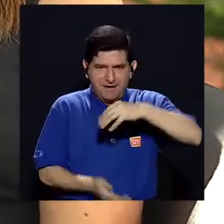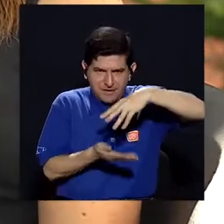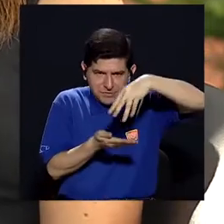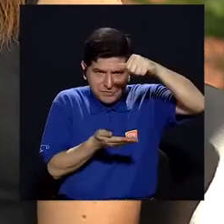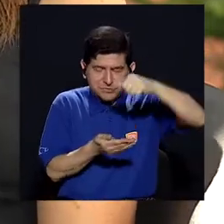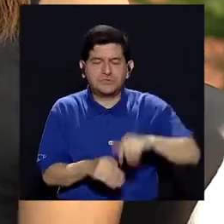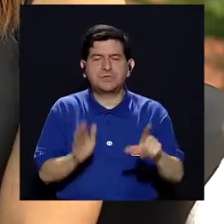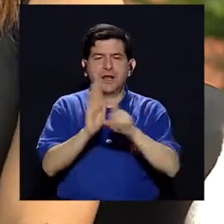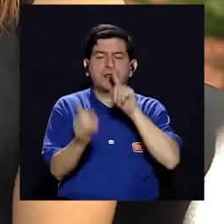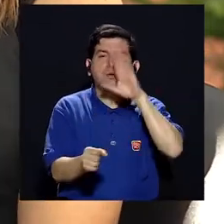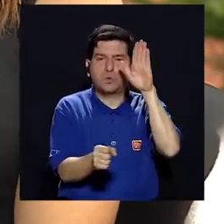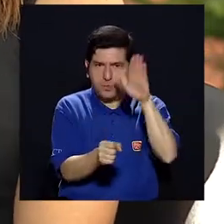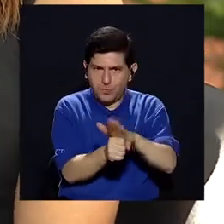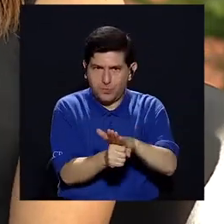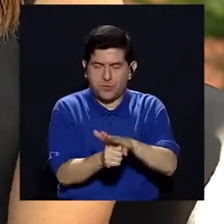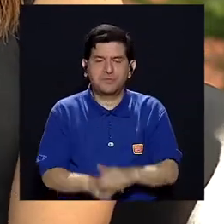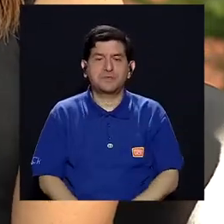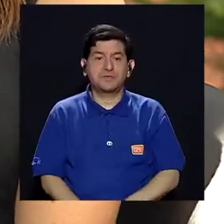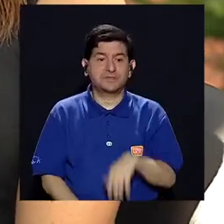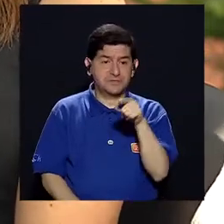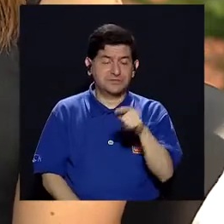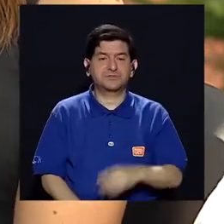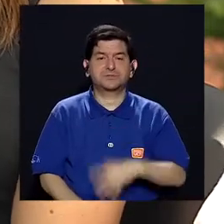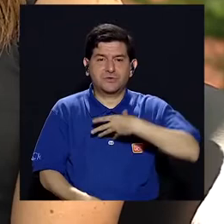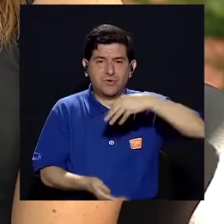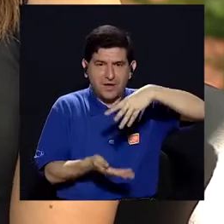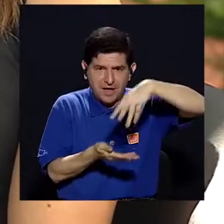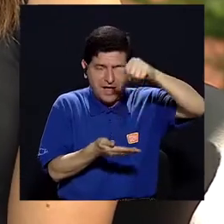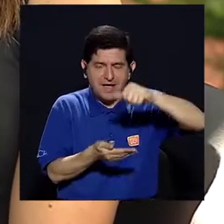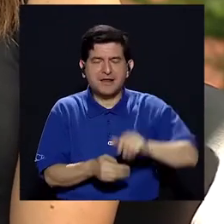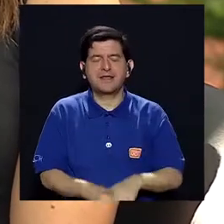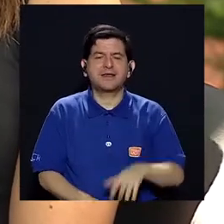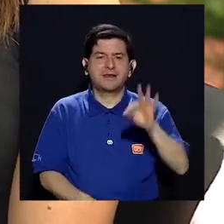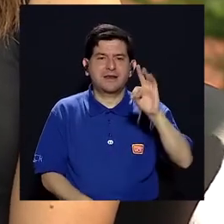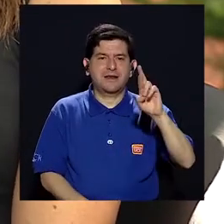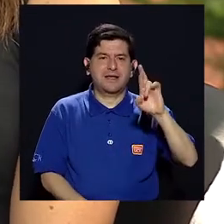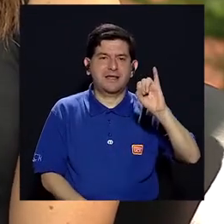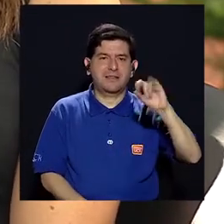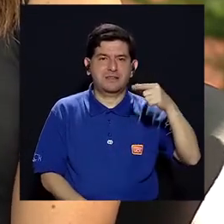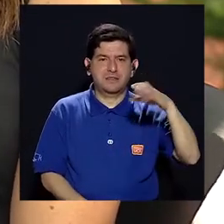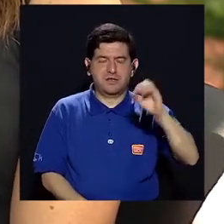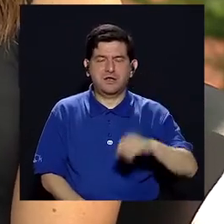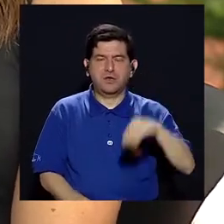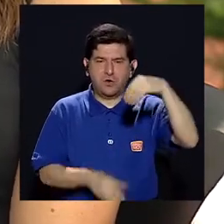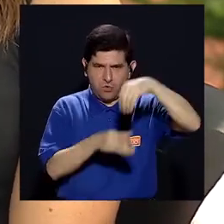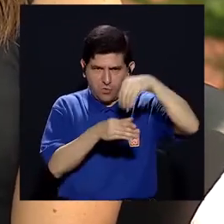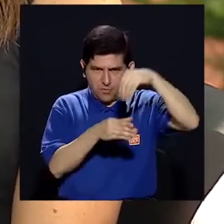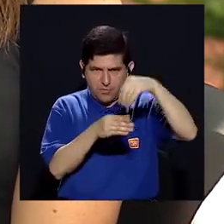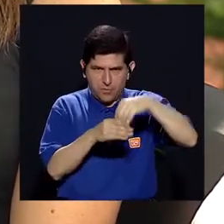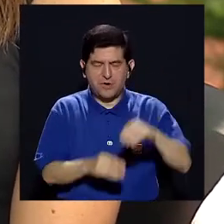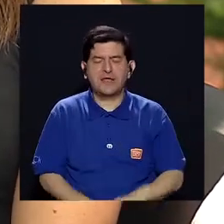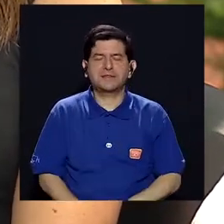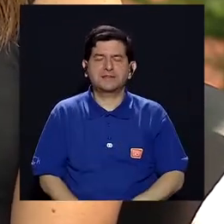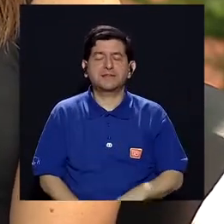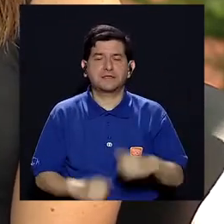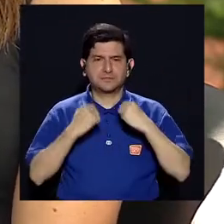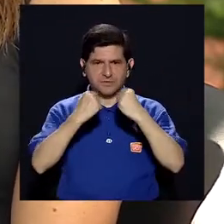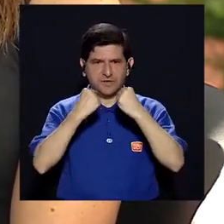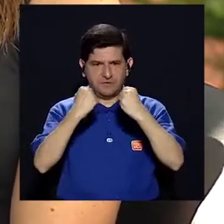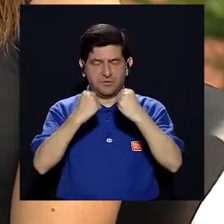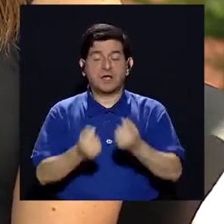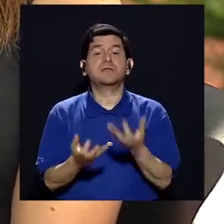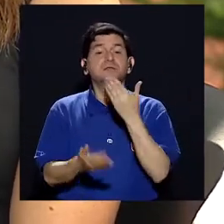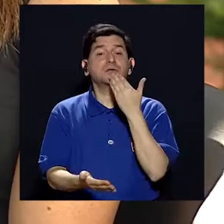Rica hay una ley que se compromete a que la harina de trigo refinada tiene que venir fortificada con una serie de